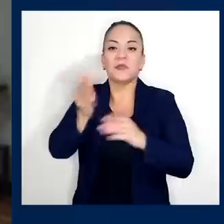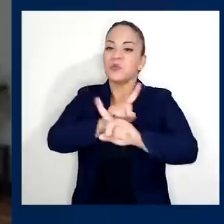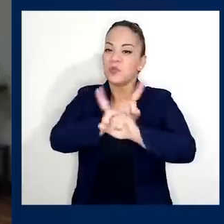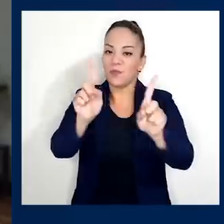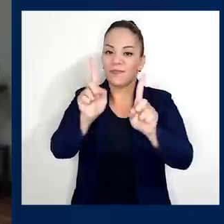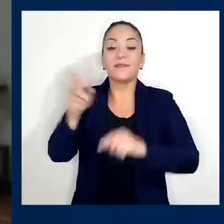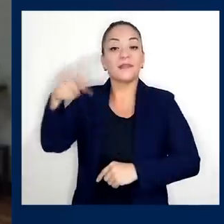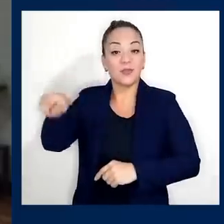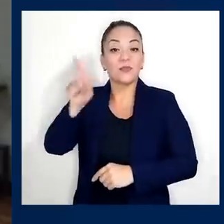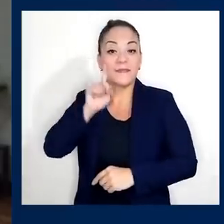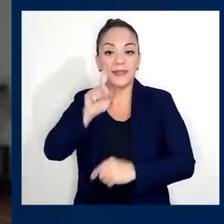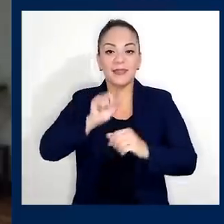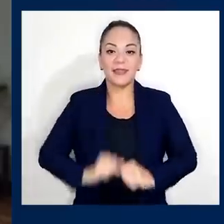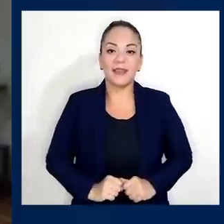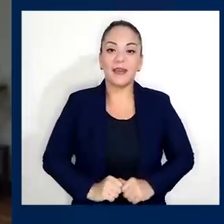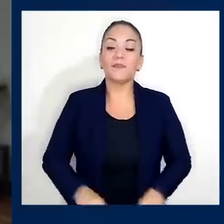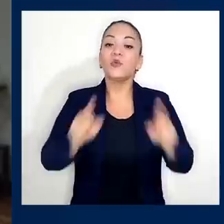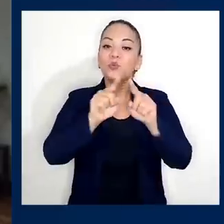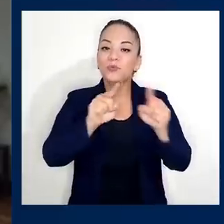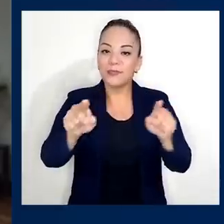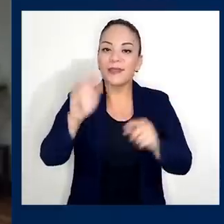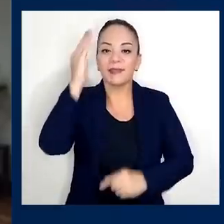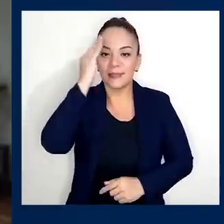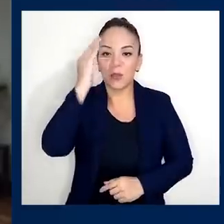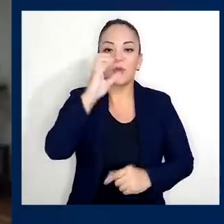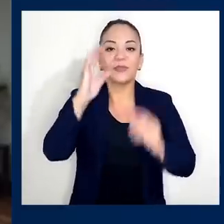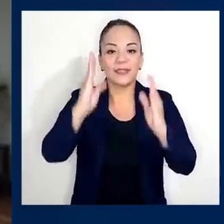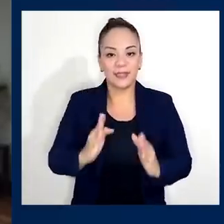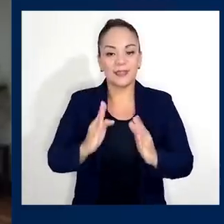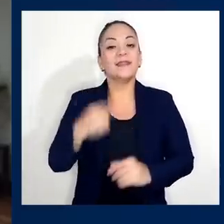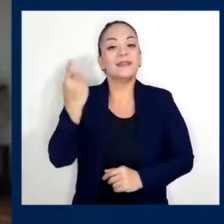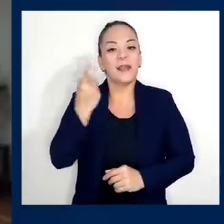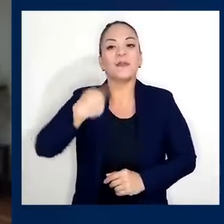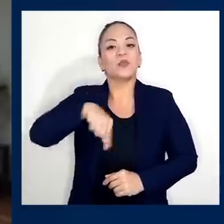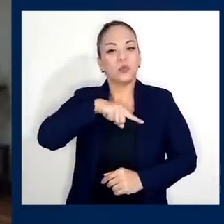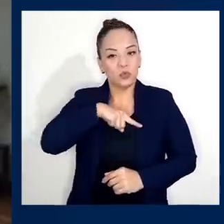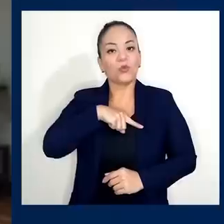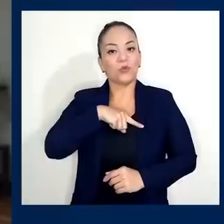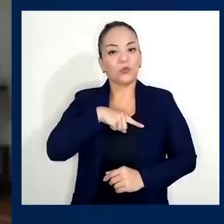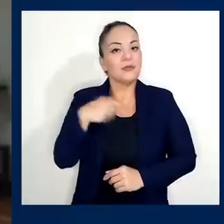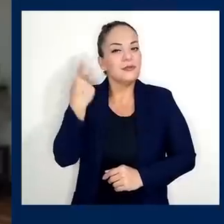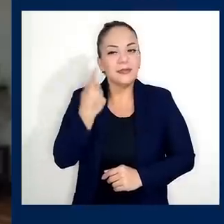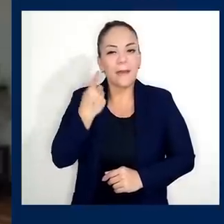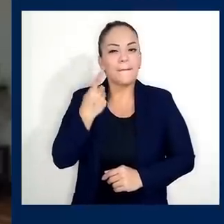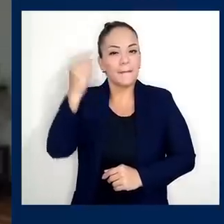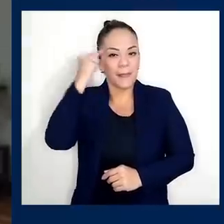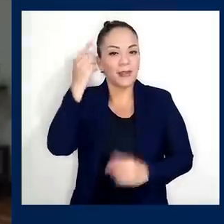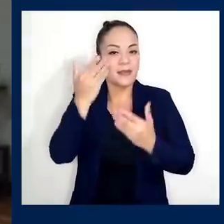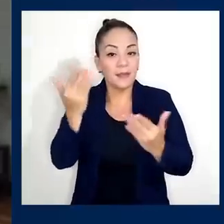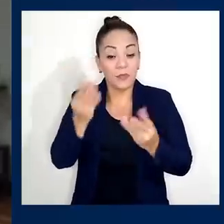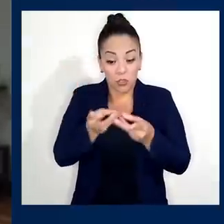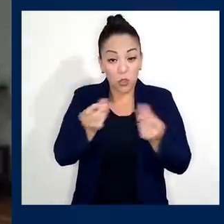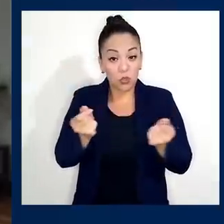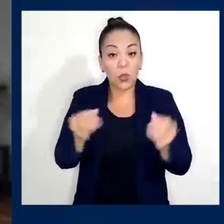Mienten. Ustedes saben, compatriotas, que siempre hemos sido categóricos en que la